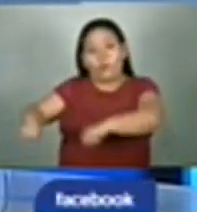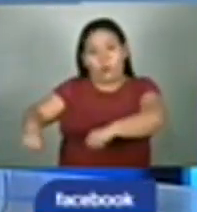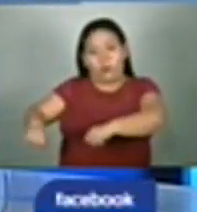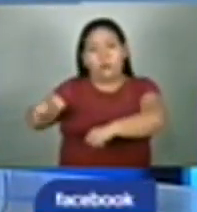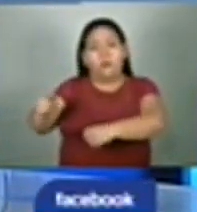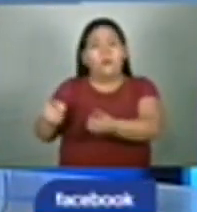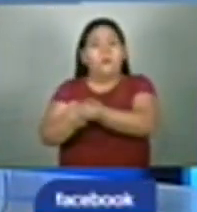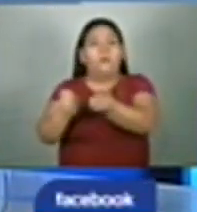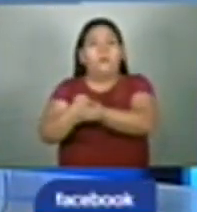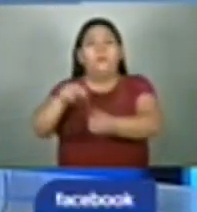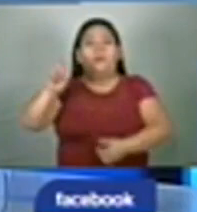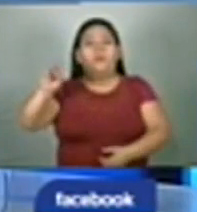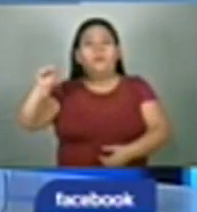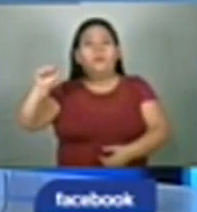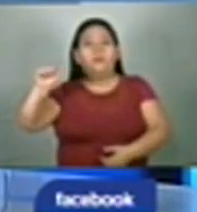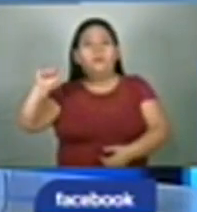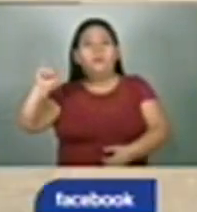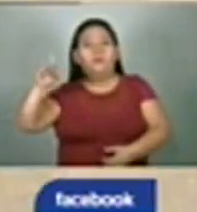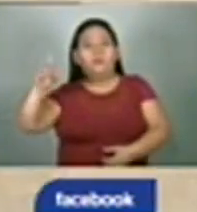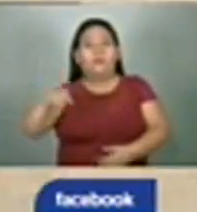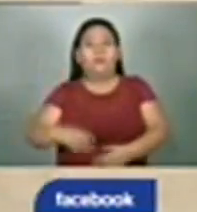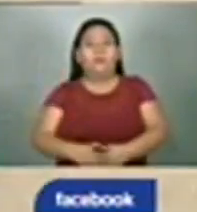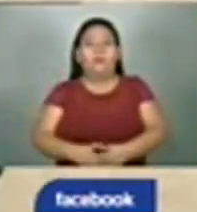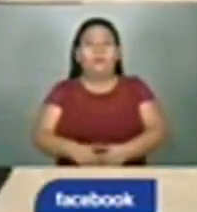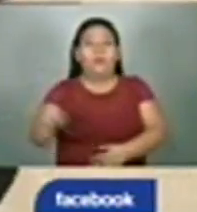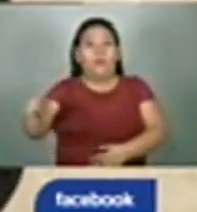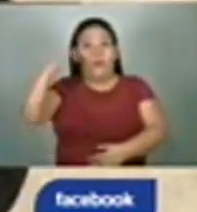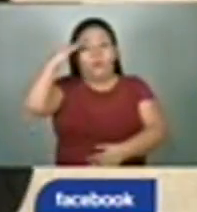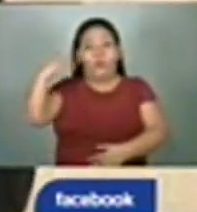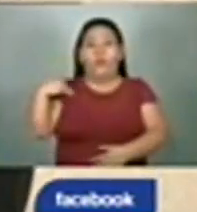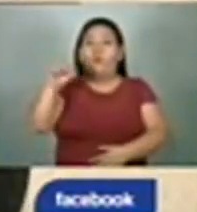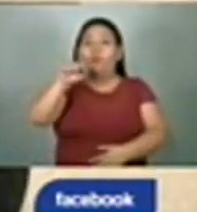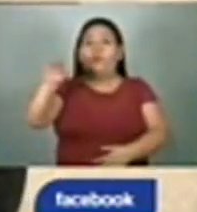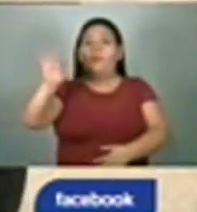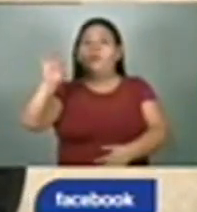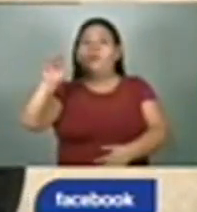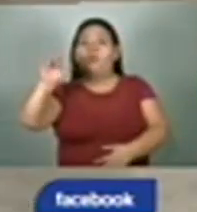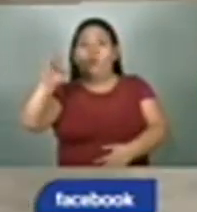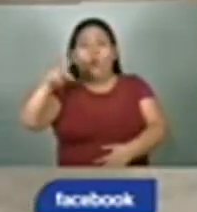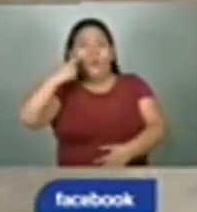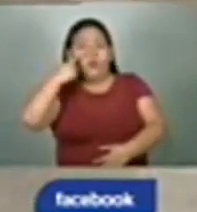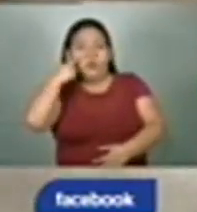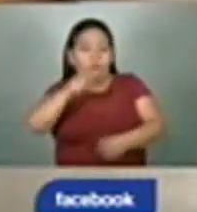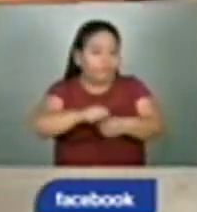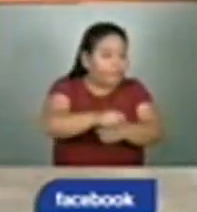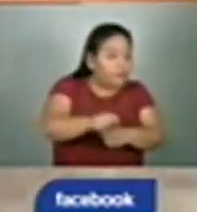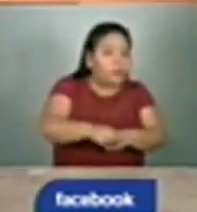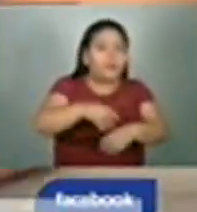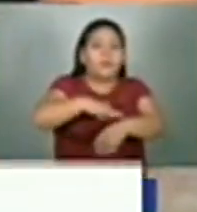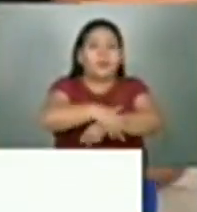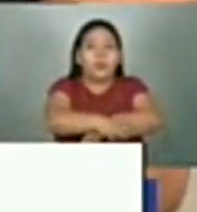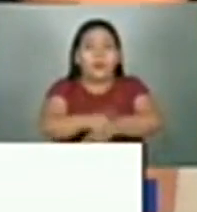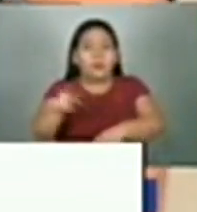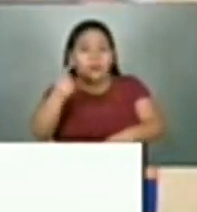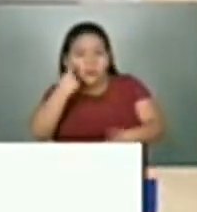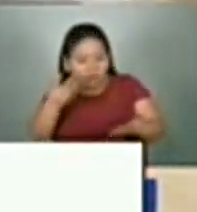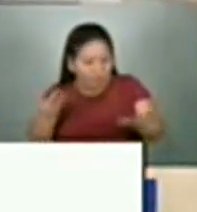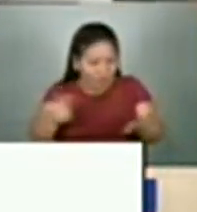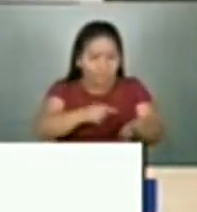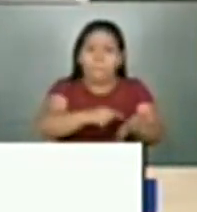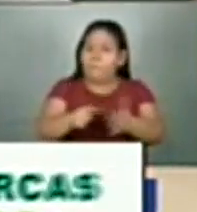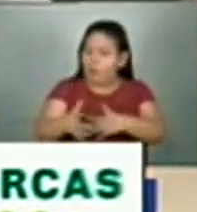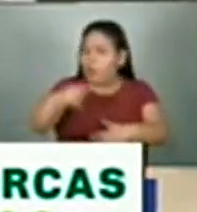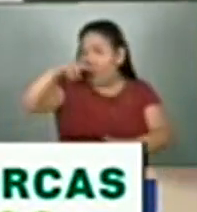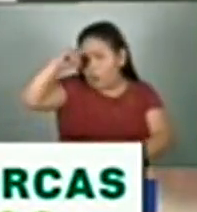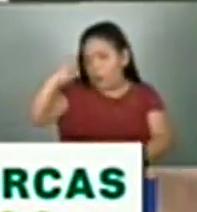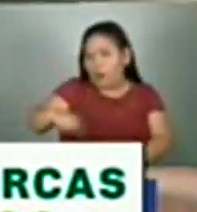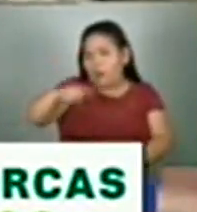de USAID. Flor es una agricultora de La Palma en Chalatenango. En sus manos se refleja el arduo